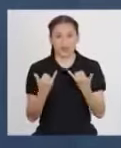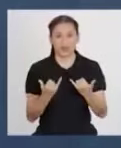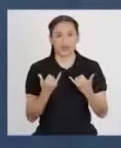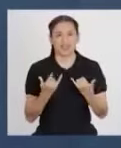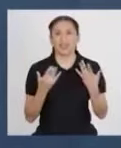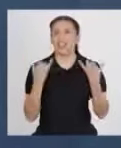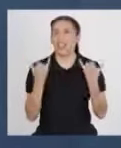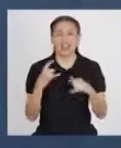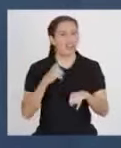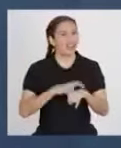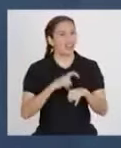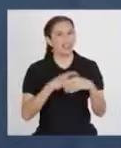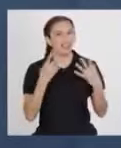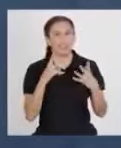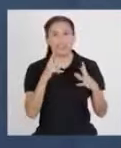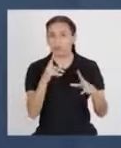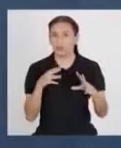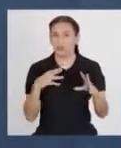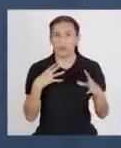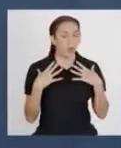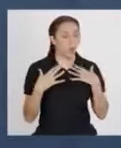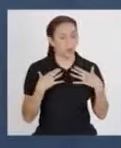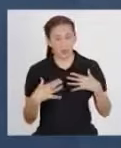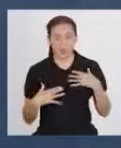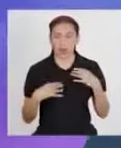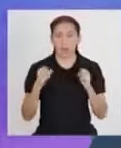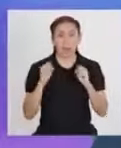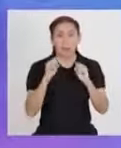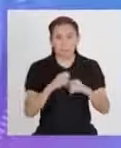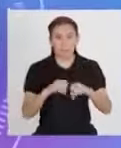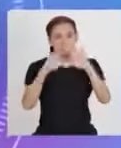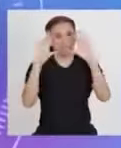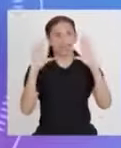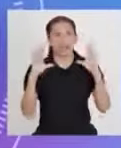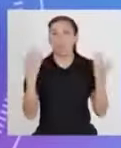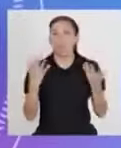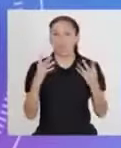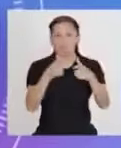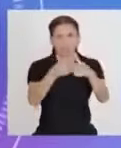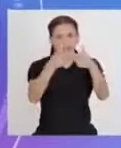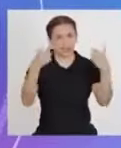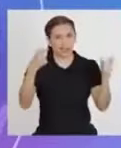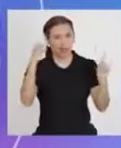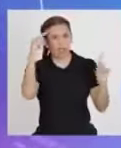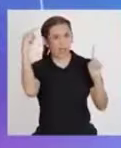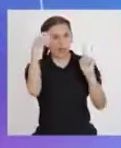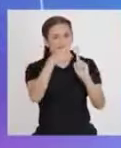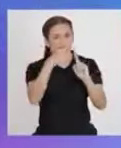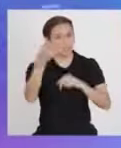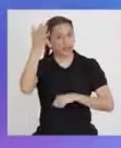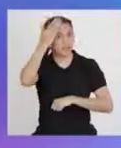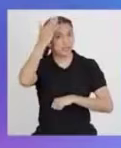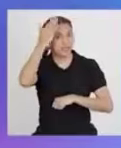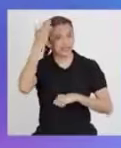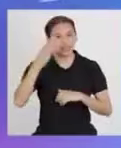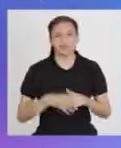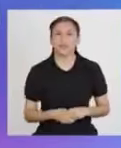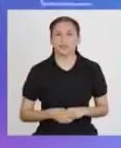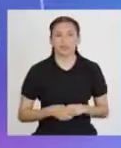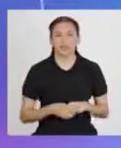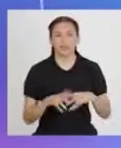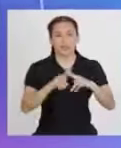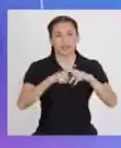del día. Es hora de que actives nuestra super aplicación, el gran desafío del saber.